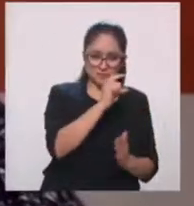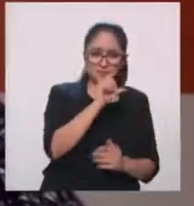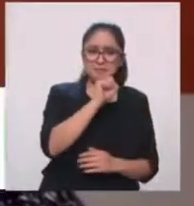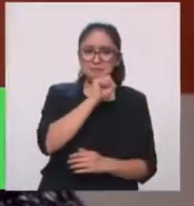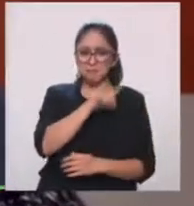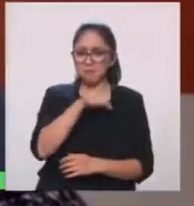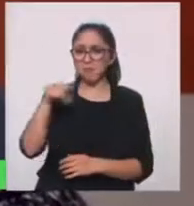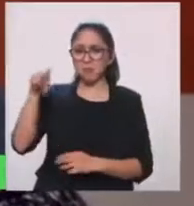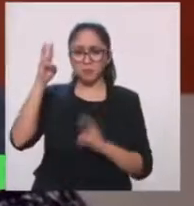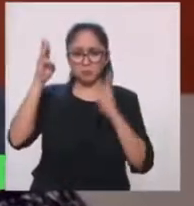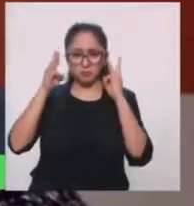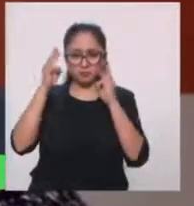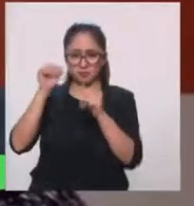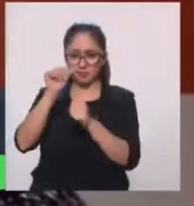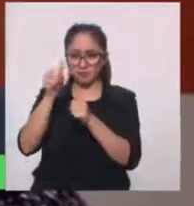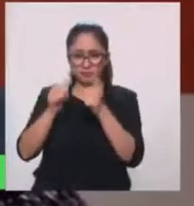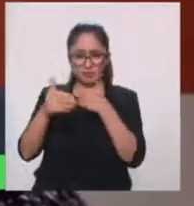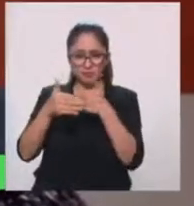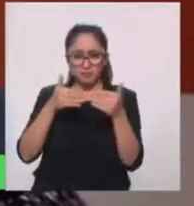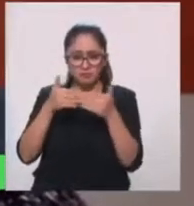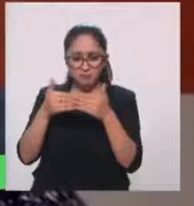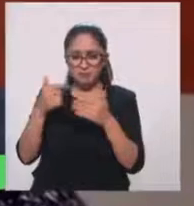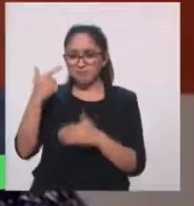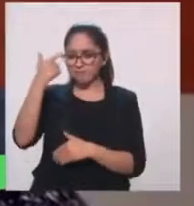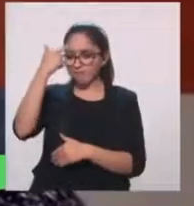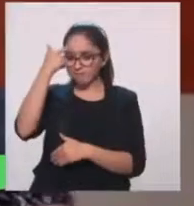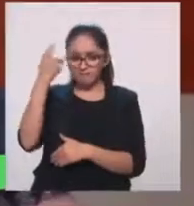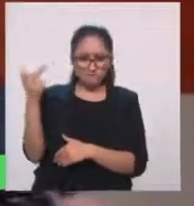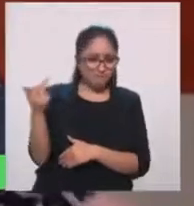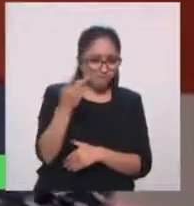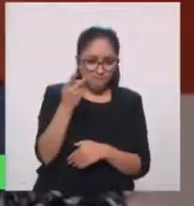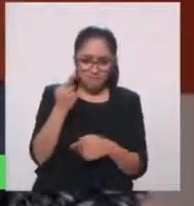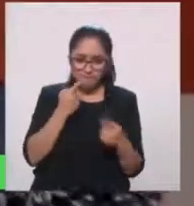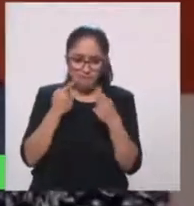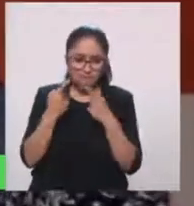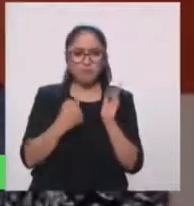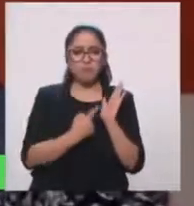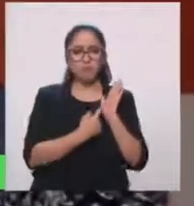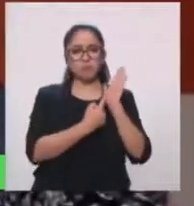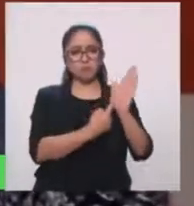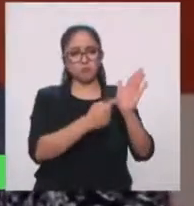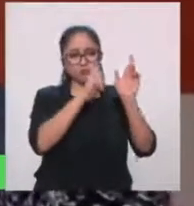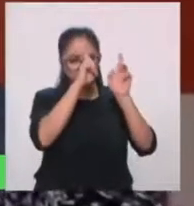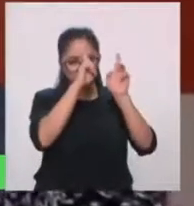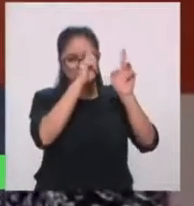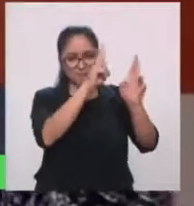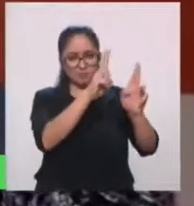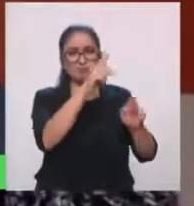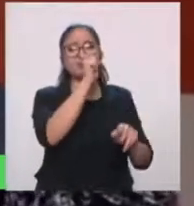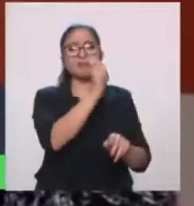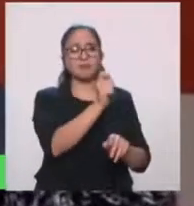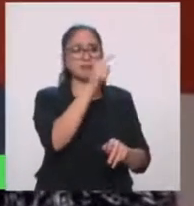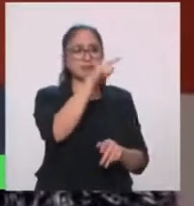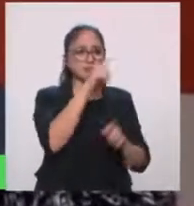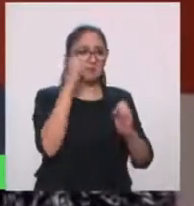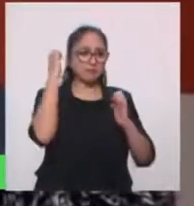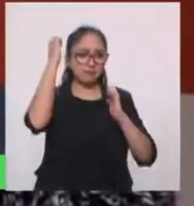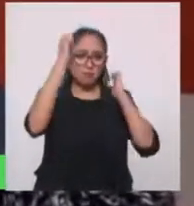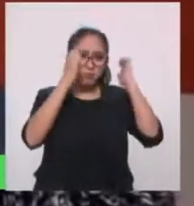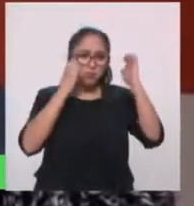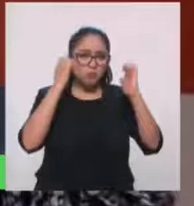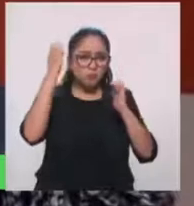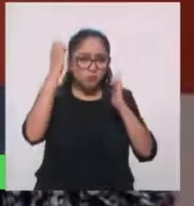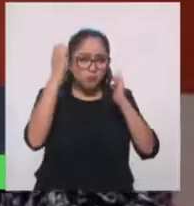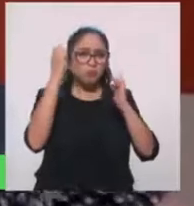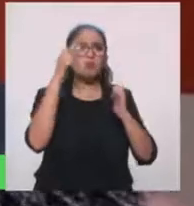a Manuel Felguerés y nosotros hicimos una exposición colaborativa, pero es una exposición virtual. No